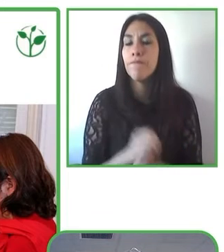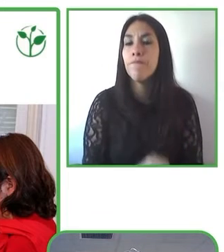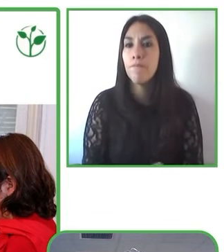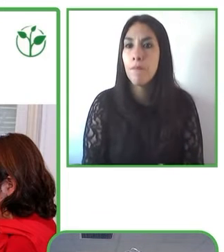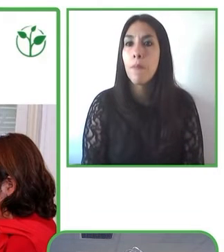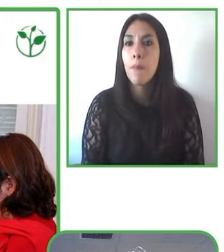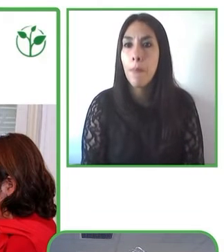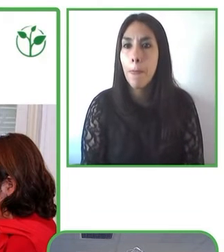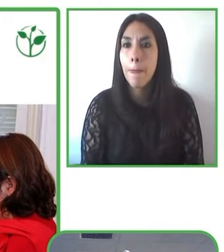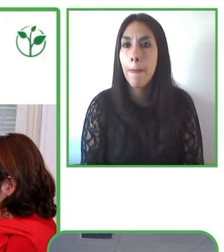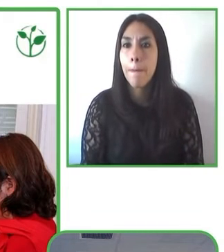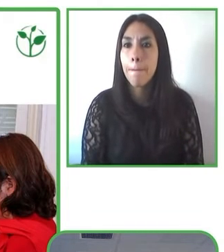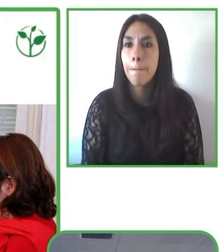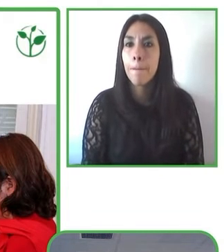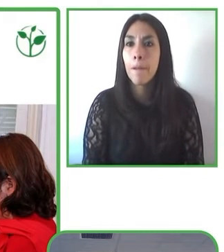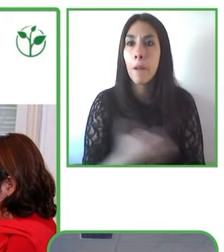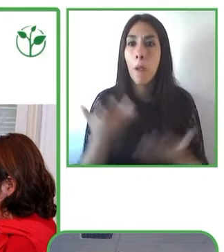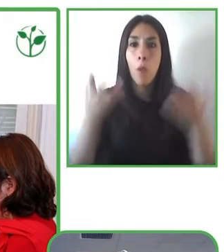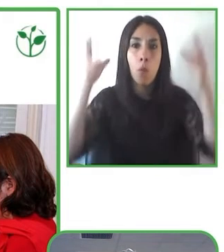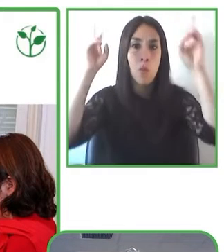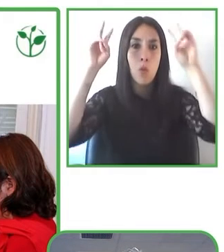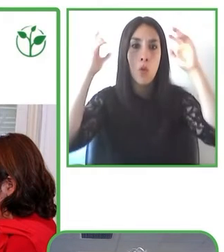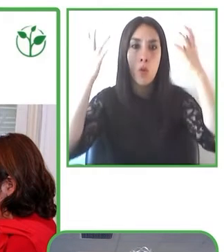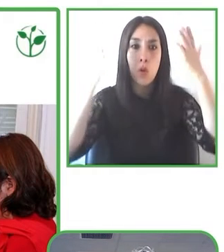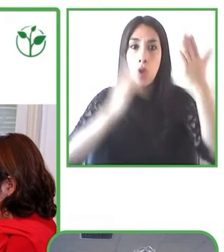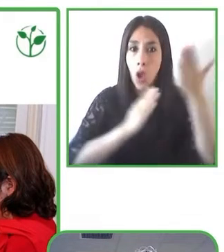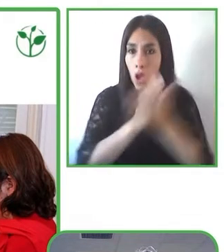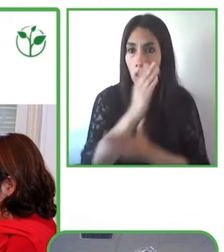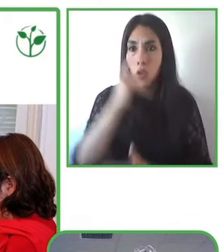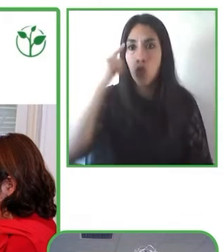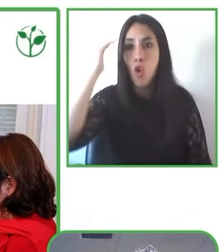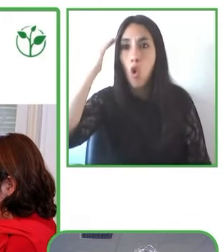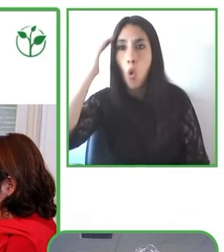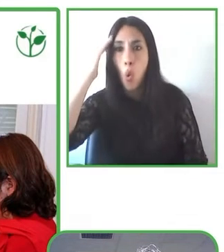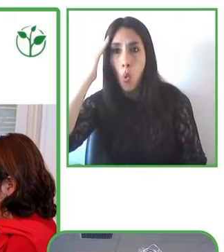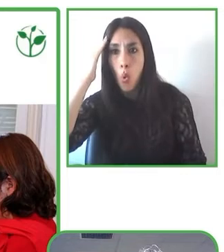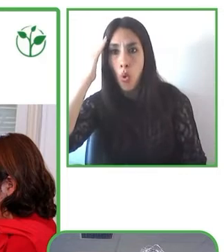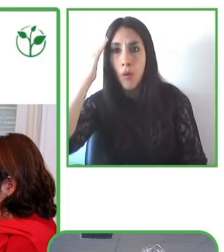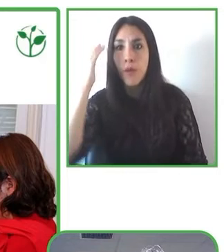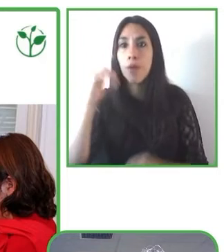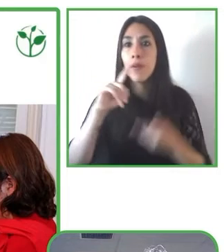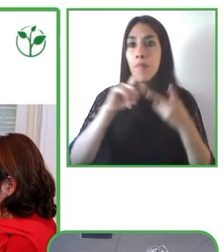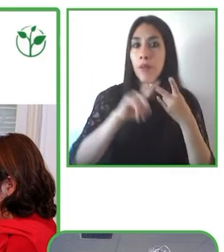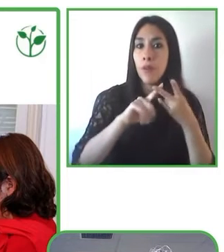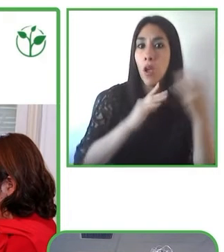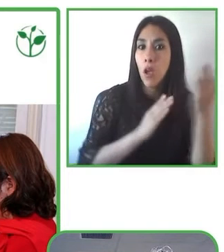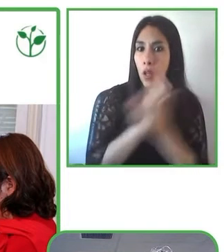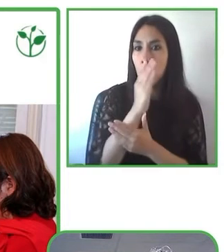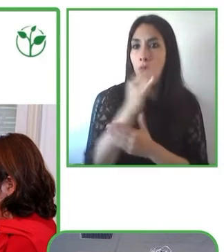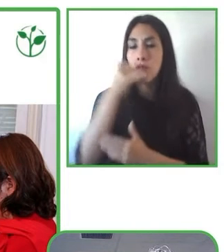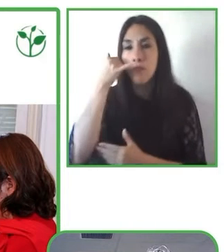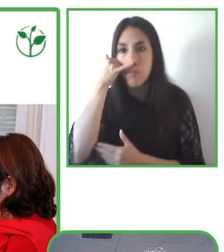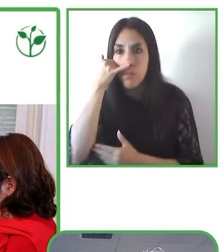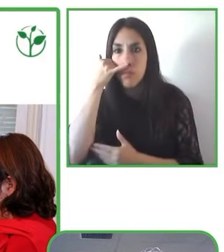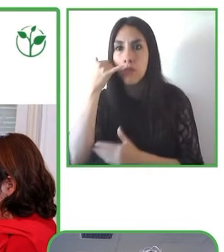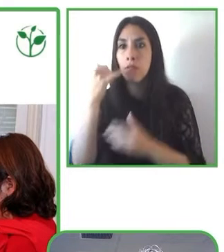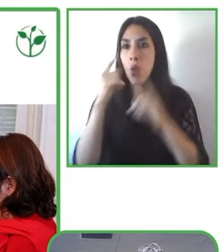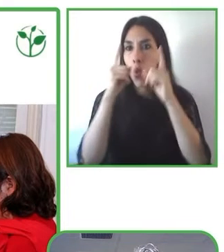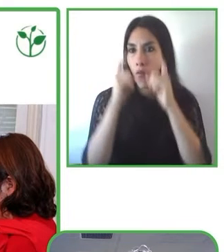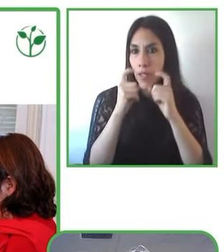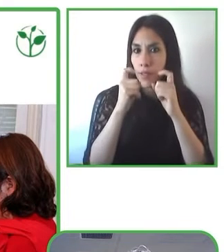accesibilidad web móvil, que es algo que se ha comentado dentro de las demás presentaciones y que es un tema incipiente y bastante importante.